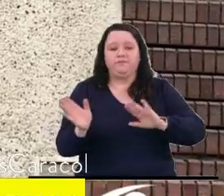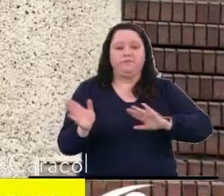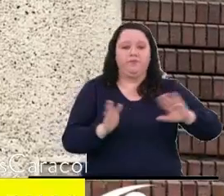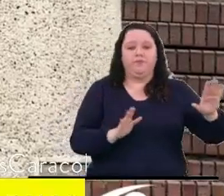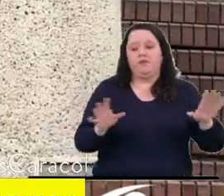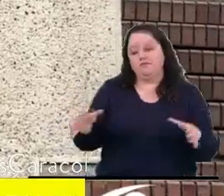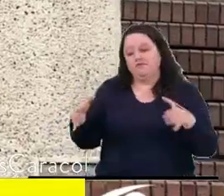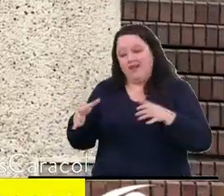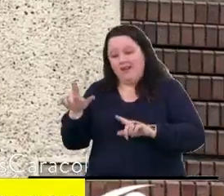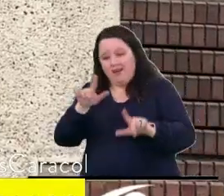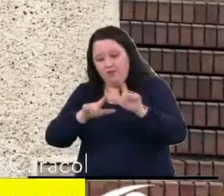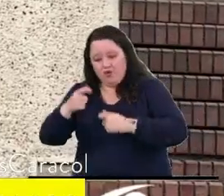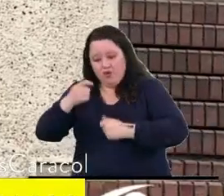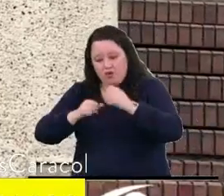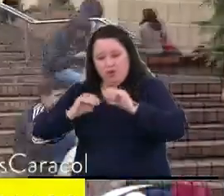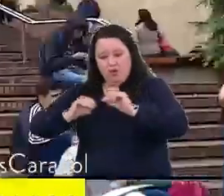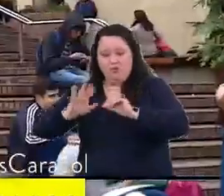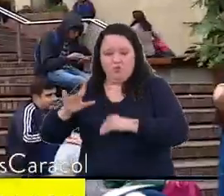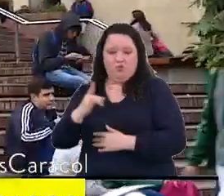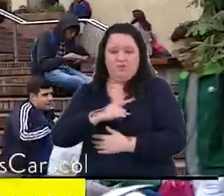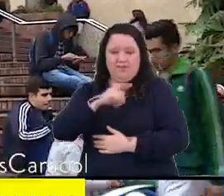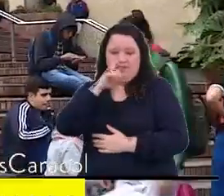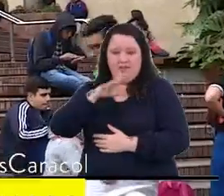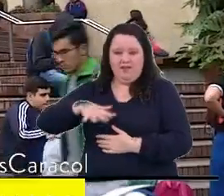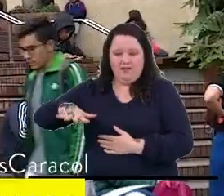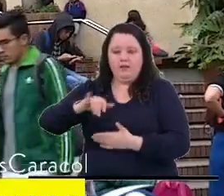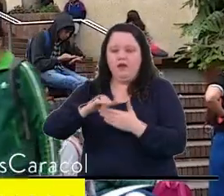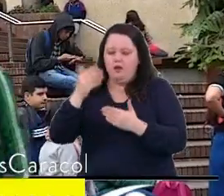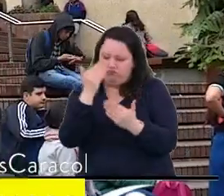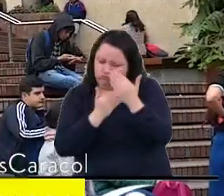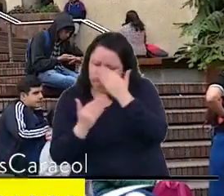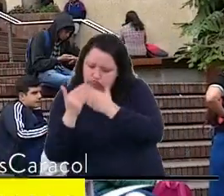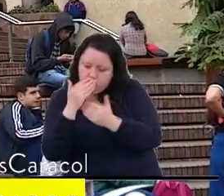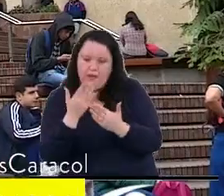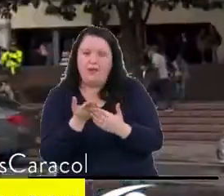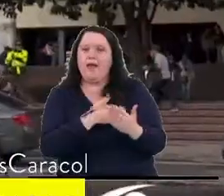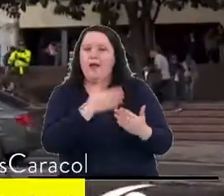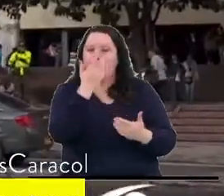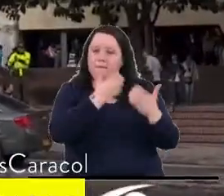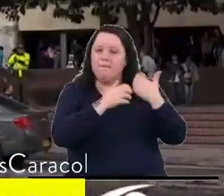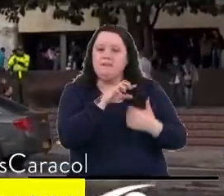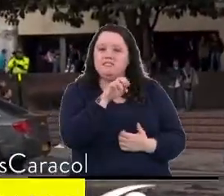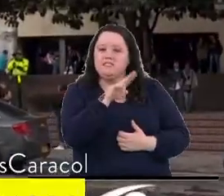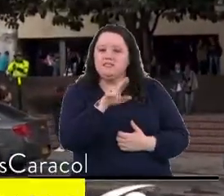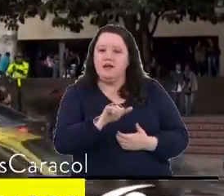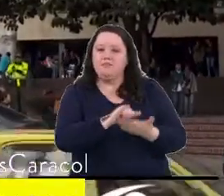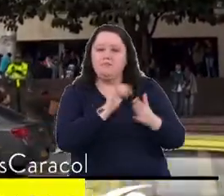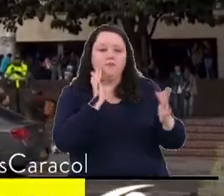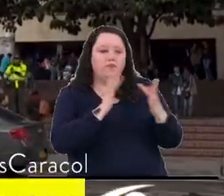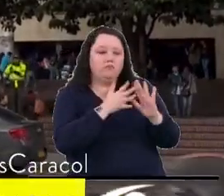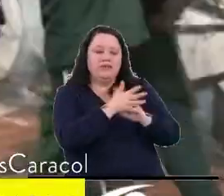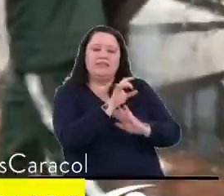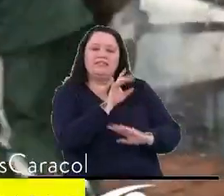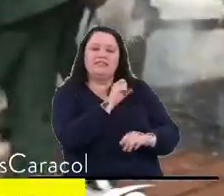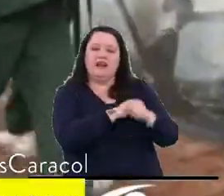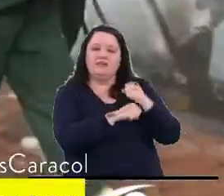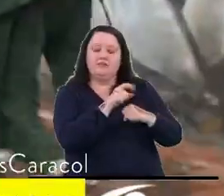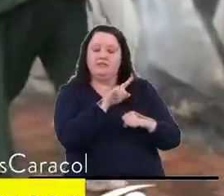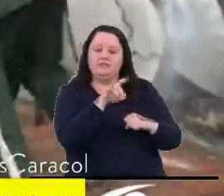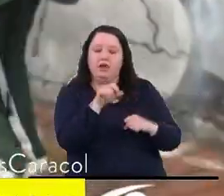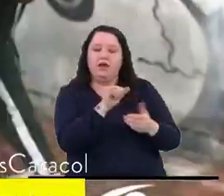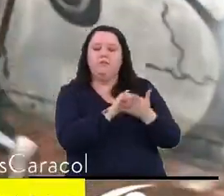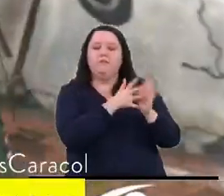Economía y Educación de la Universidad Javeriana realizó un análisis de las últimas pruebas PISA para estudiantes desde los 15 años y